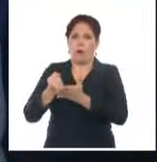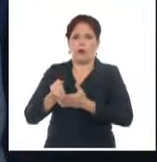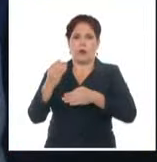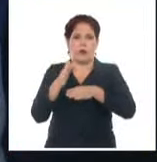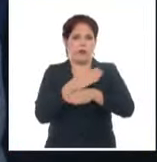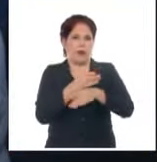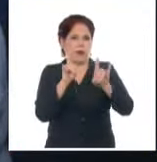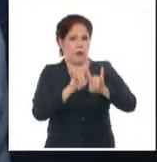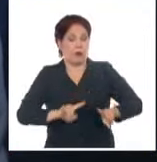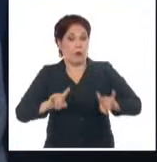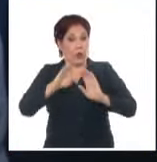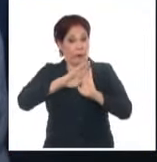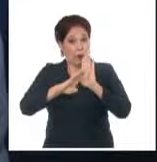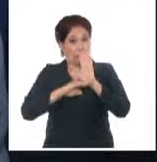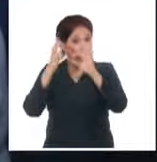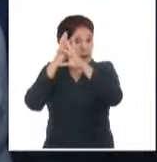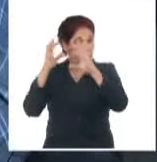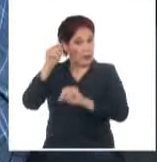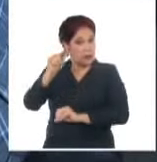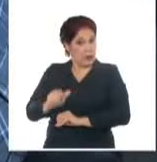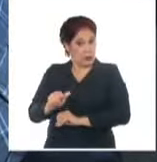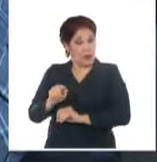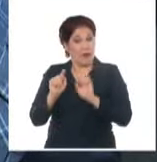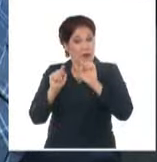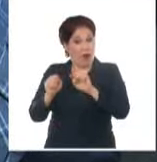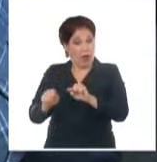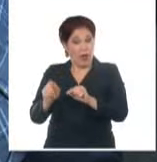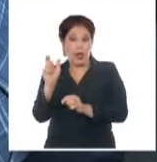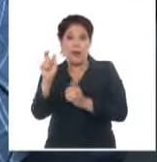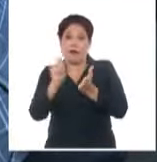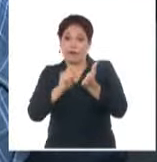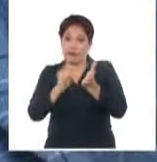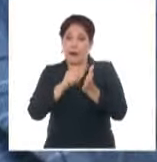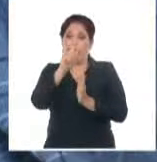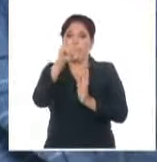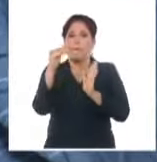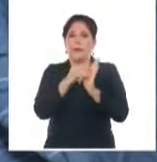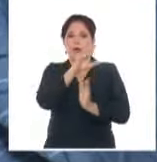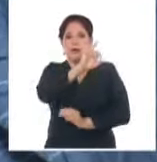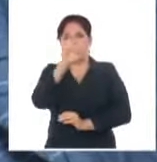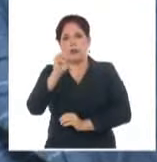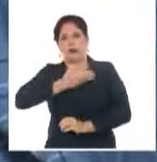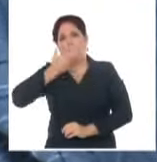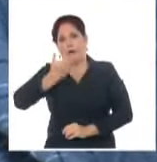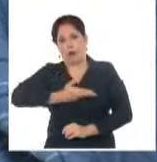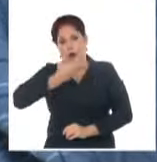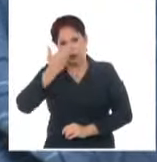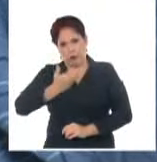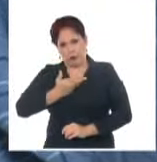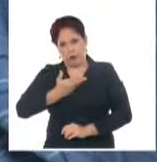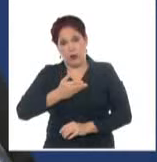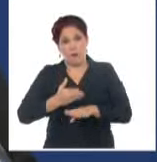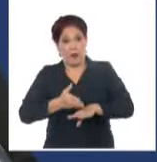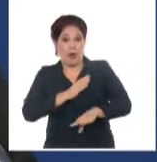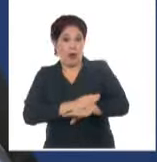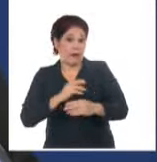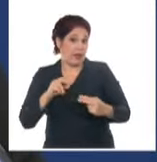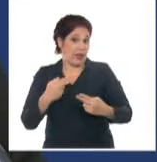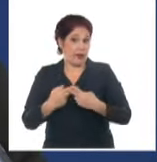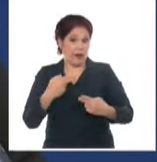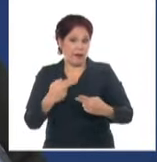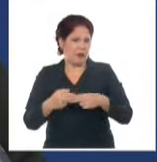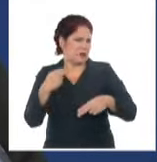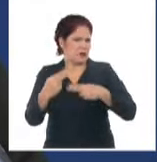programa científico tiene inscritas hasta la fecha más de 1.700 ponencias. Previo al evento, se